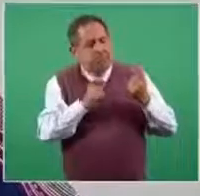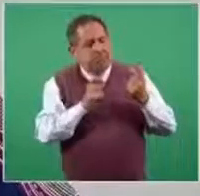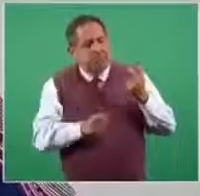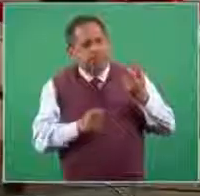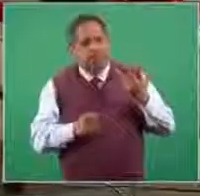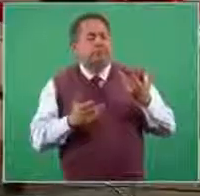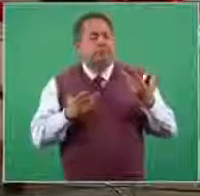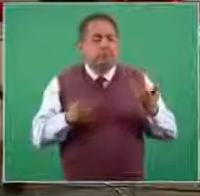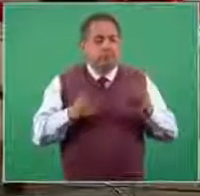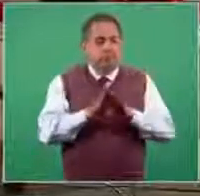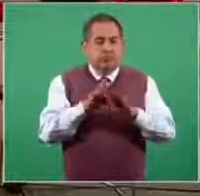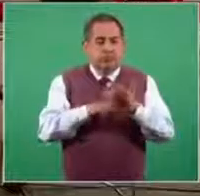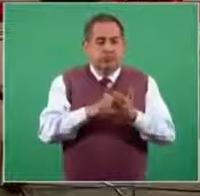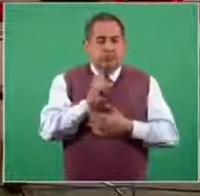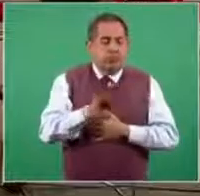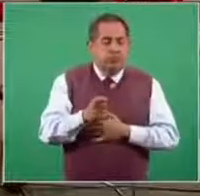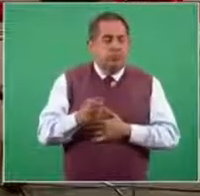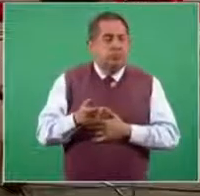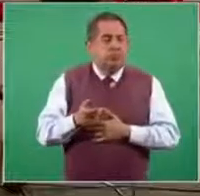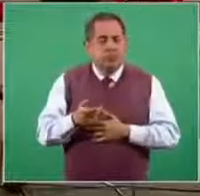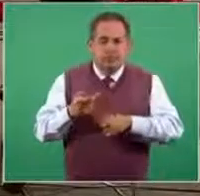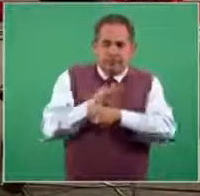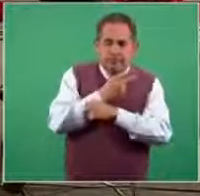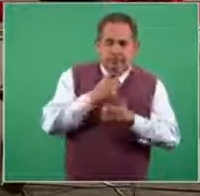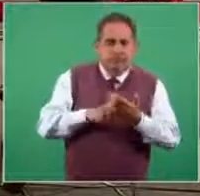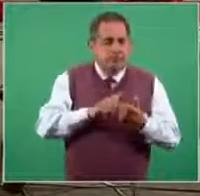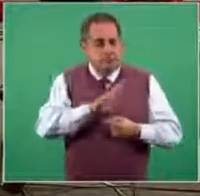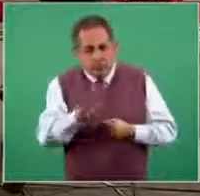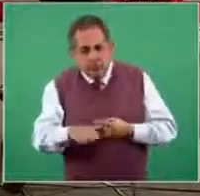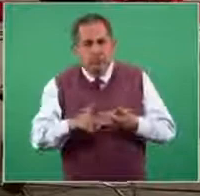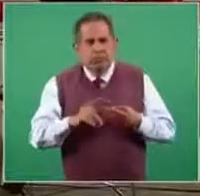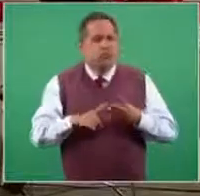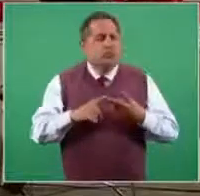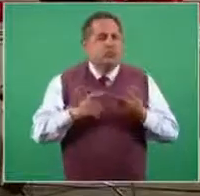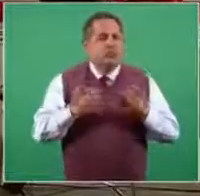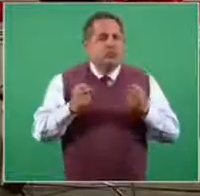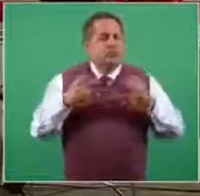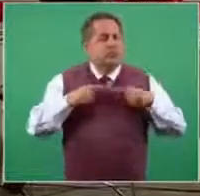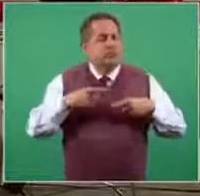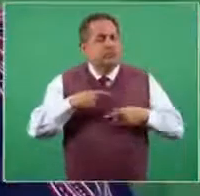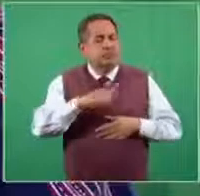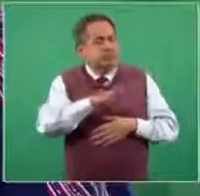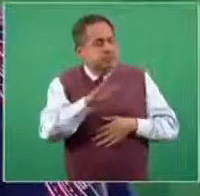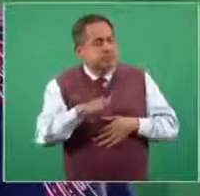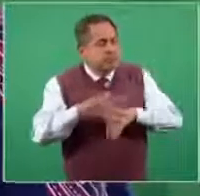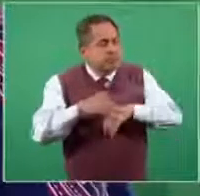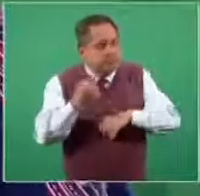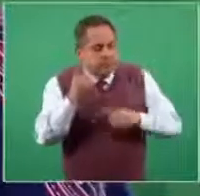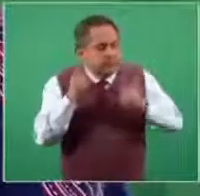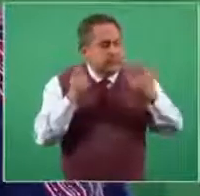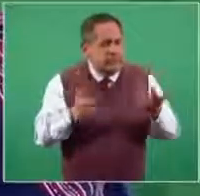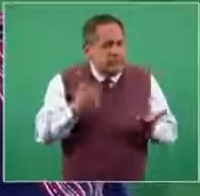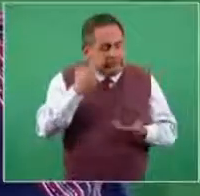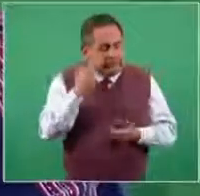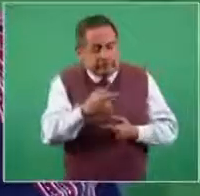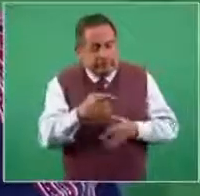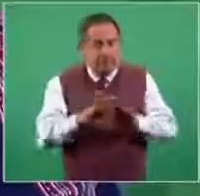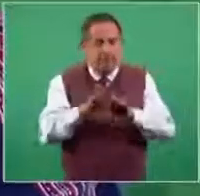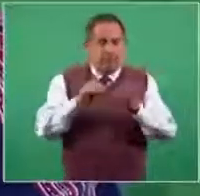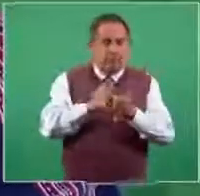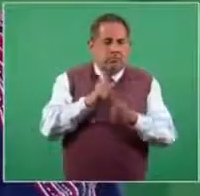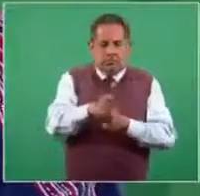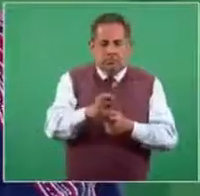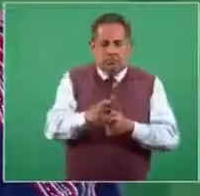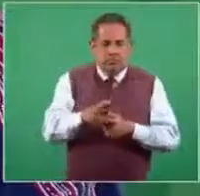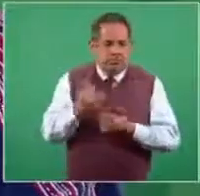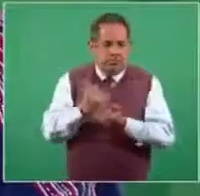cuáles son estas causas de muerte, el exceso de mortalidad asociada también a un evento tan complejo